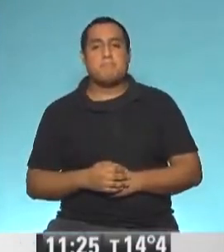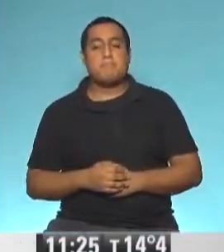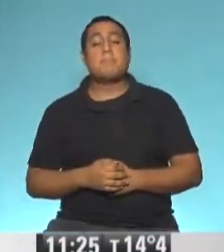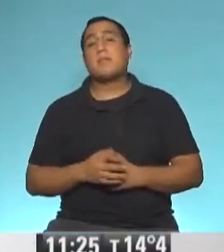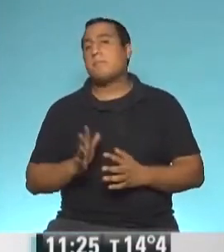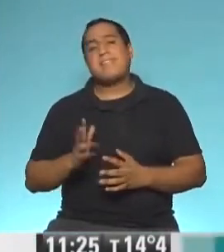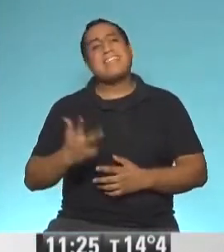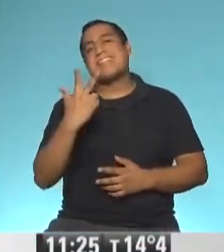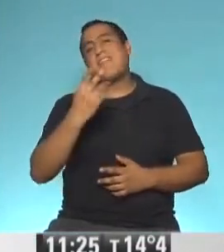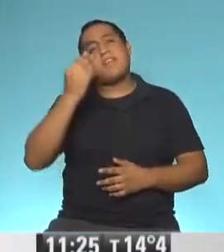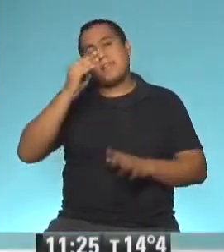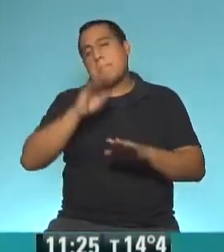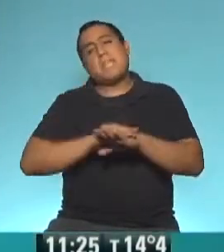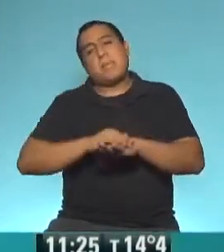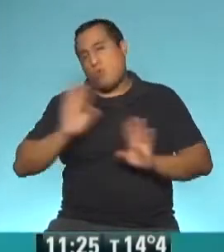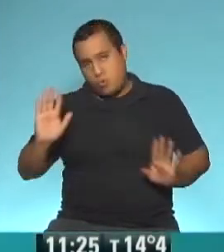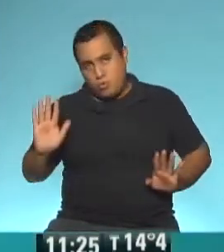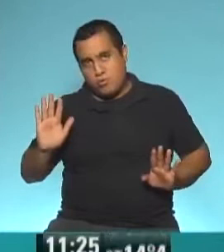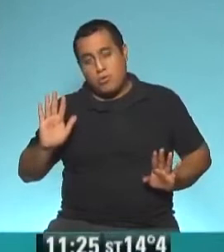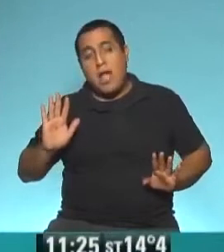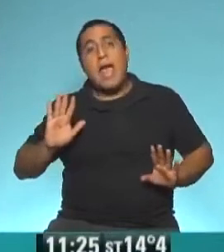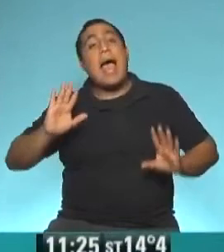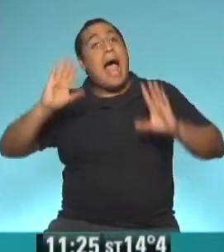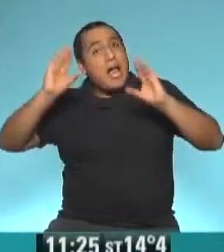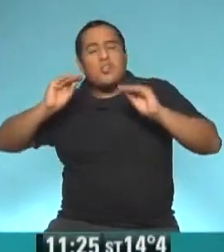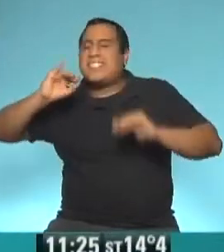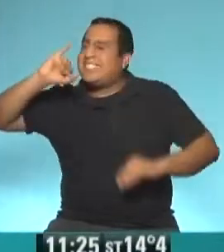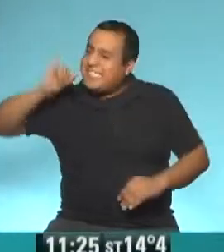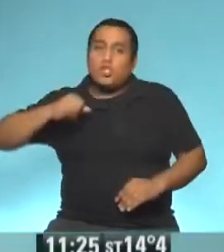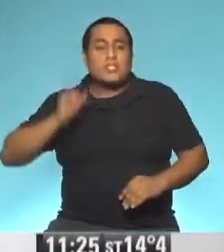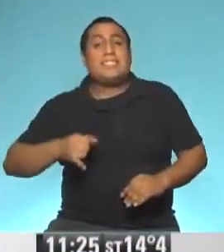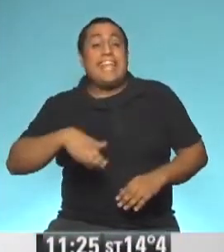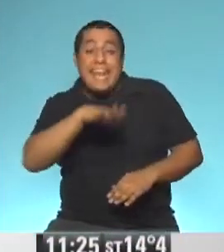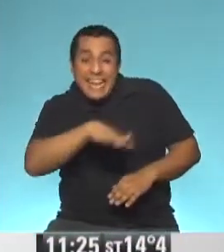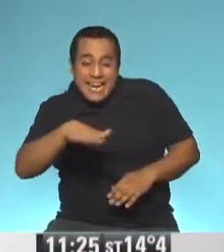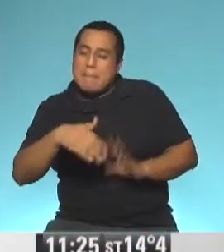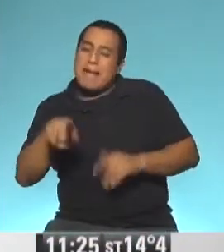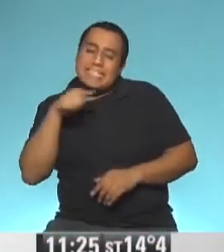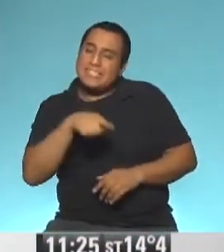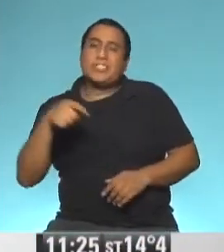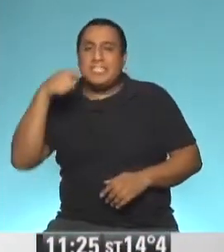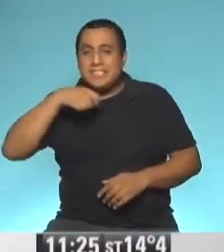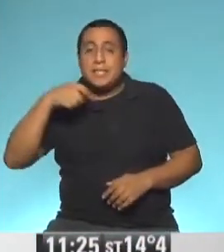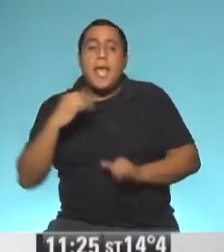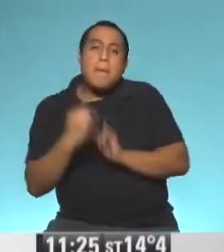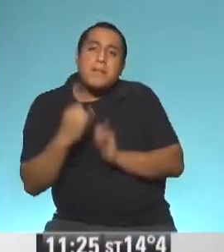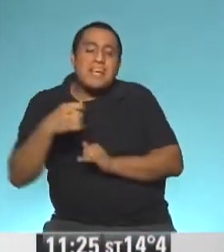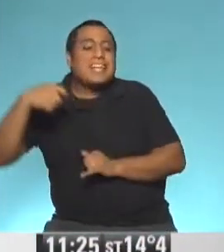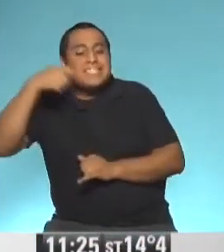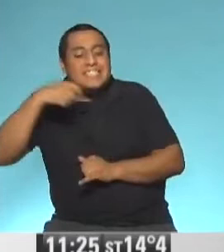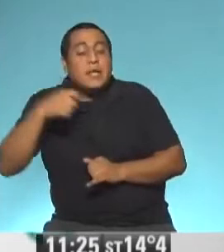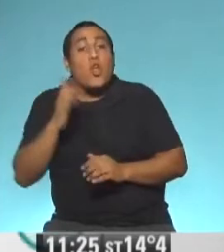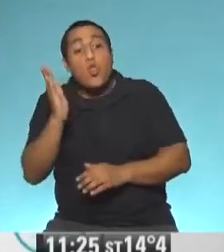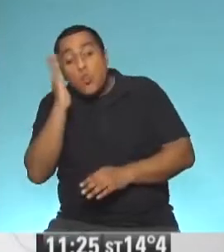Es mínimamente tres veces. Sí o sí a la noche. Sobre todo los más pequeñitos. Hay que explicarle que hay que cepillarse los dientes antes